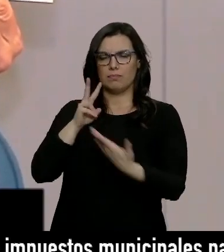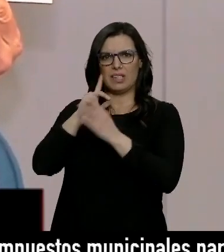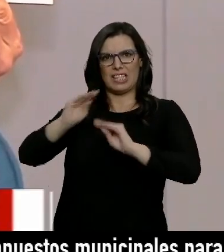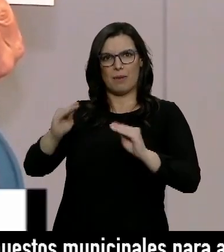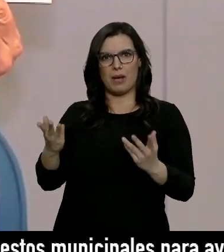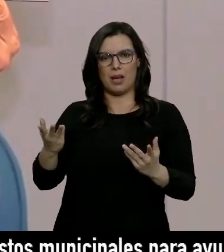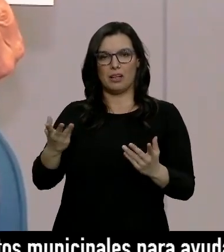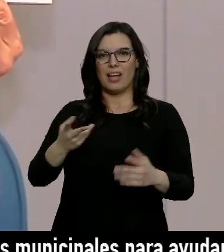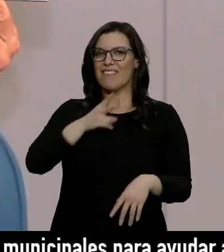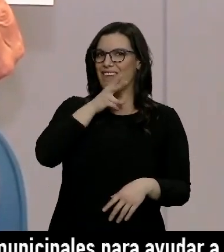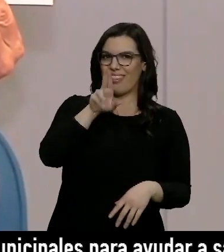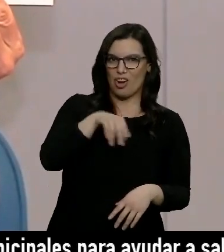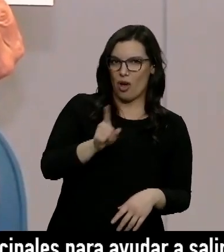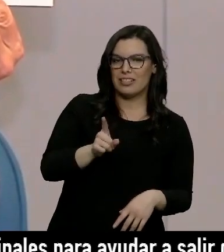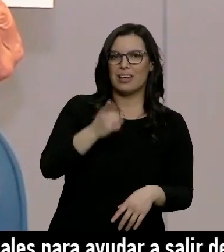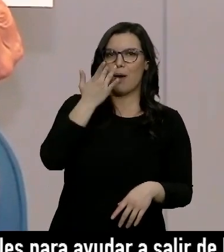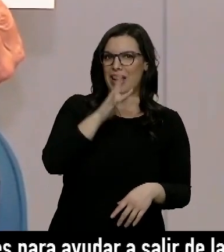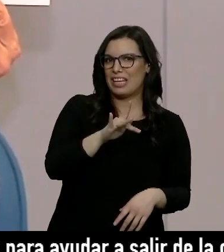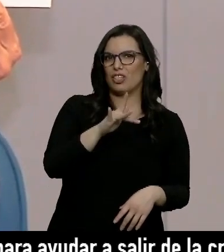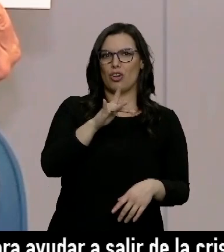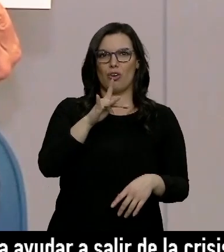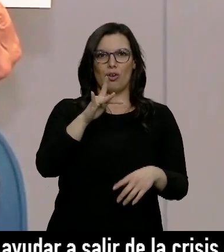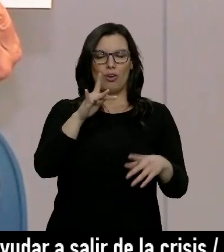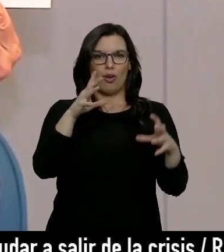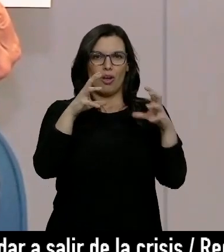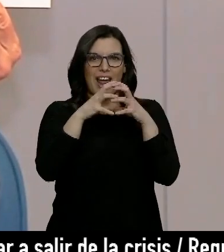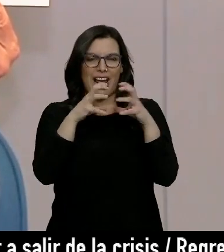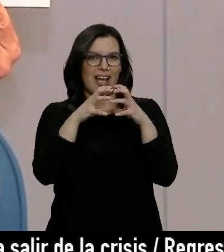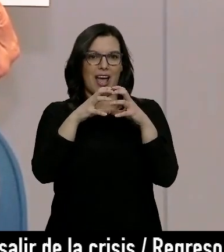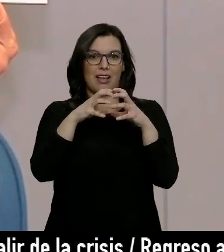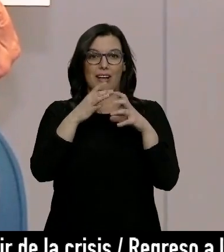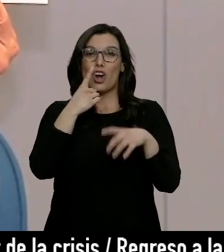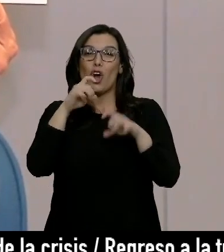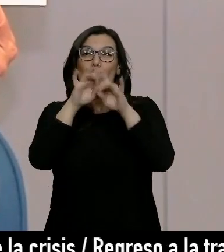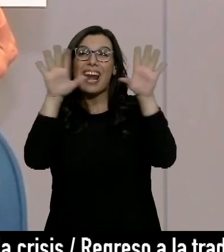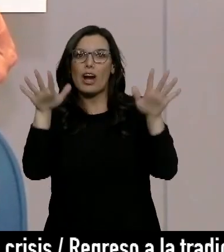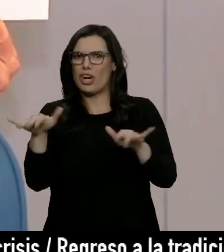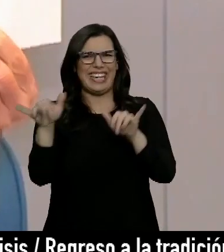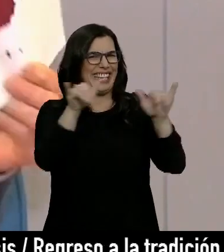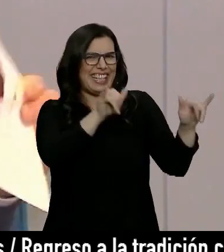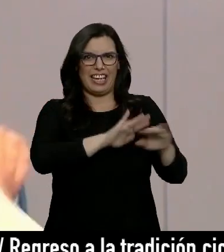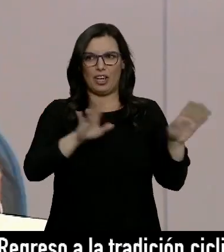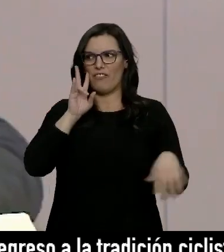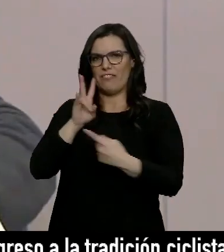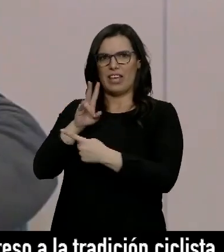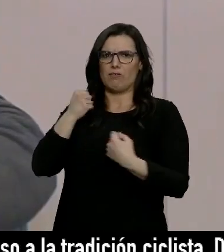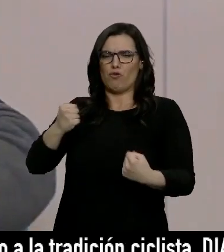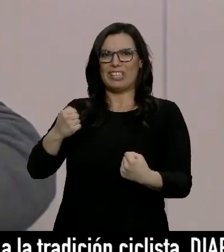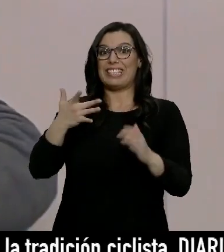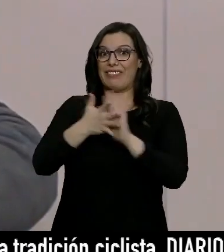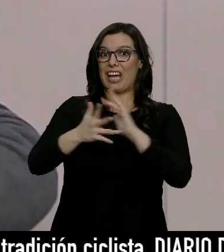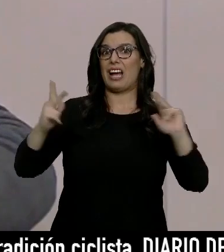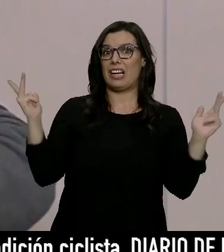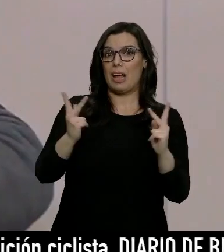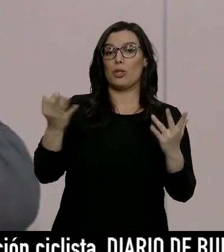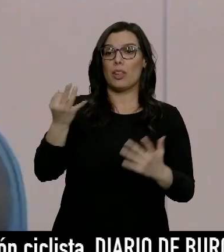No es ni verde, ni amarilla, ni naranja, ni siquiera rojo clarito. Es de ese color. Por lo tanto, tenemos que